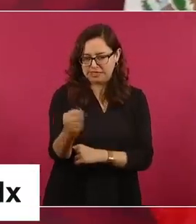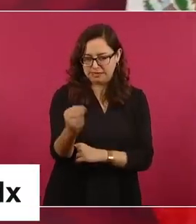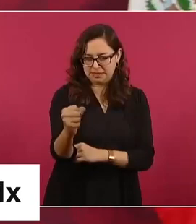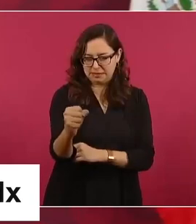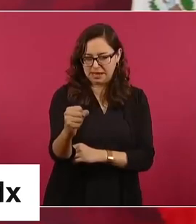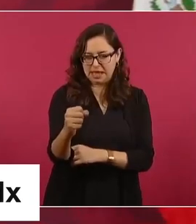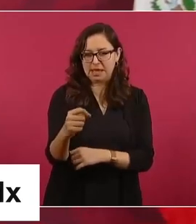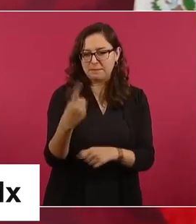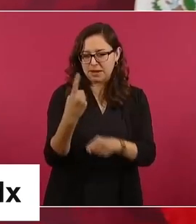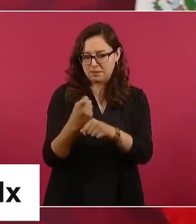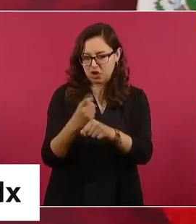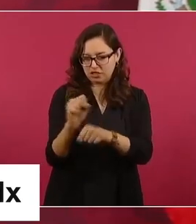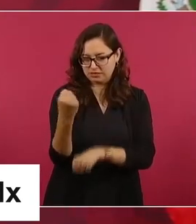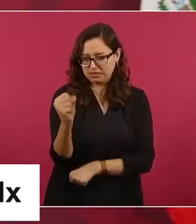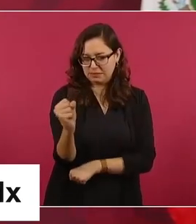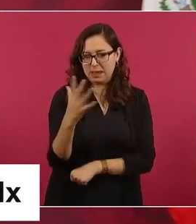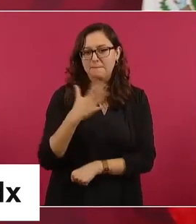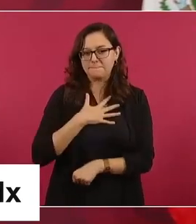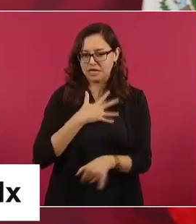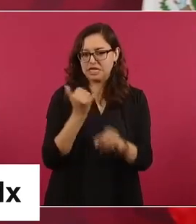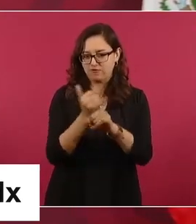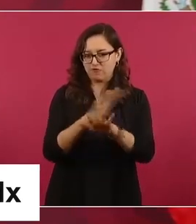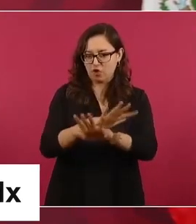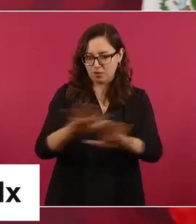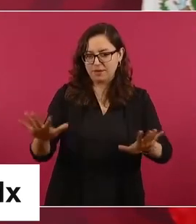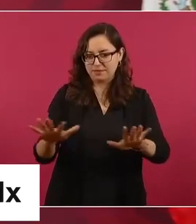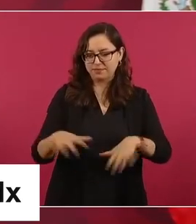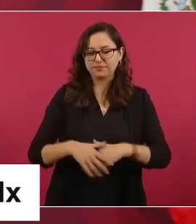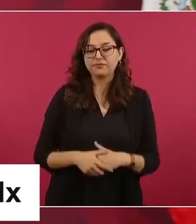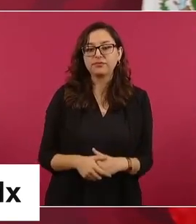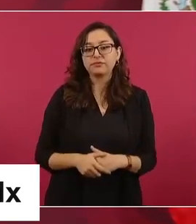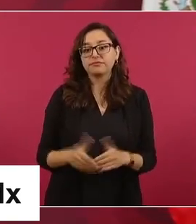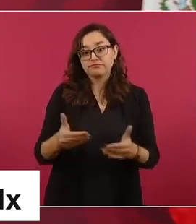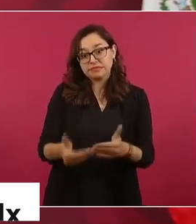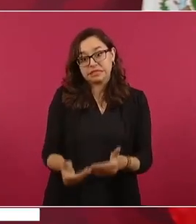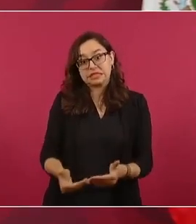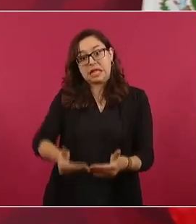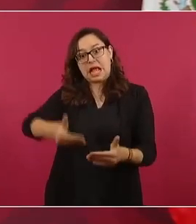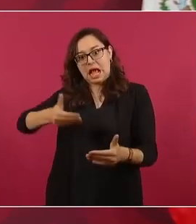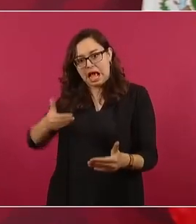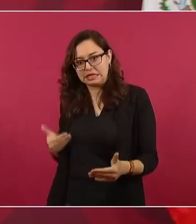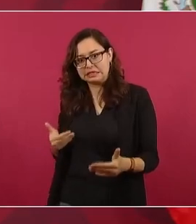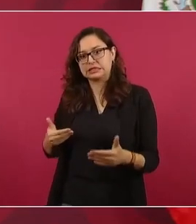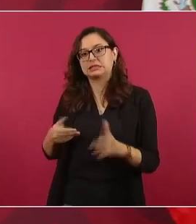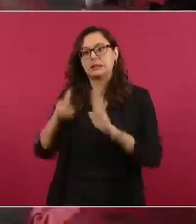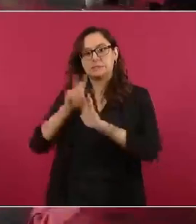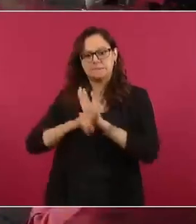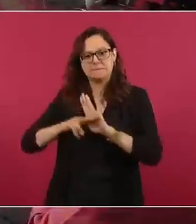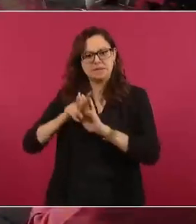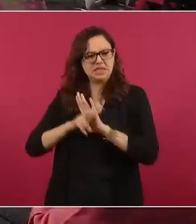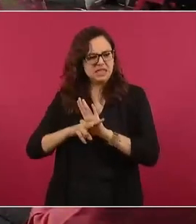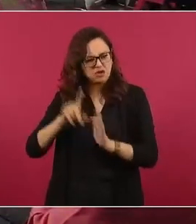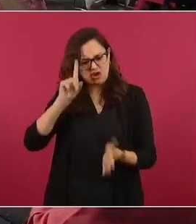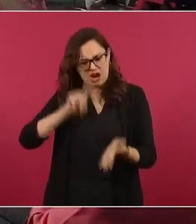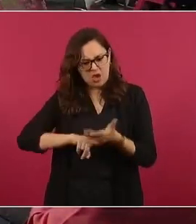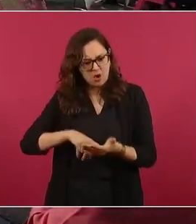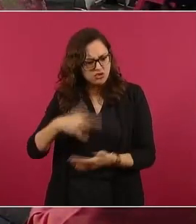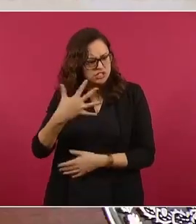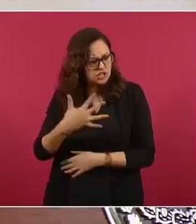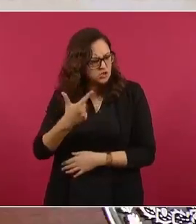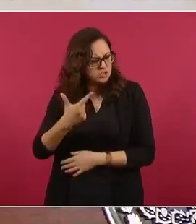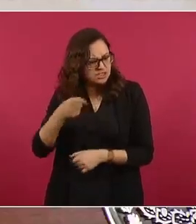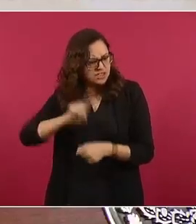haciendo unos días antes del informe, cinco o siete días después